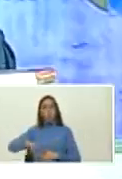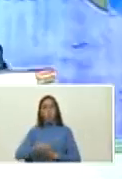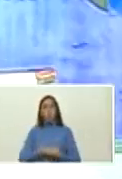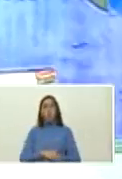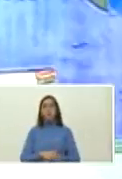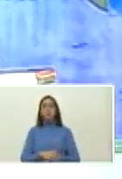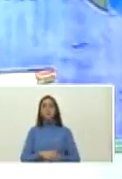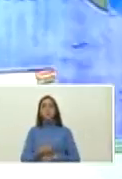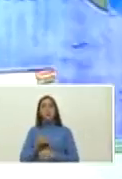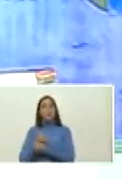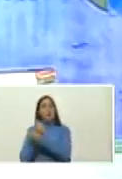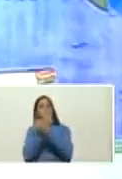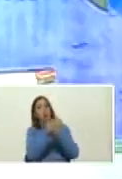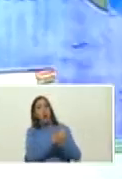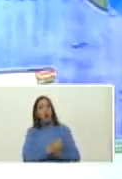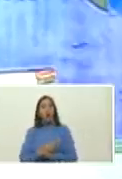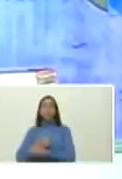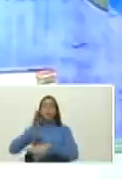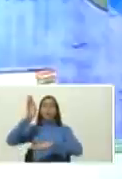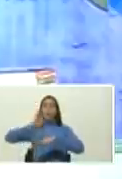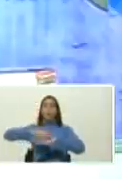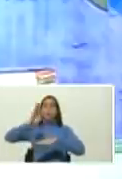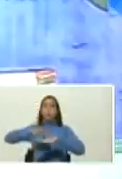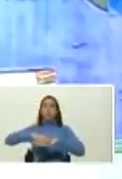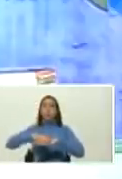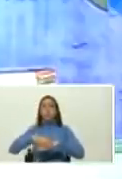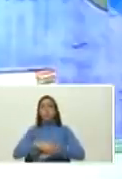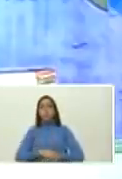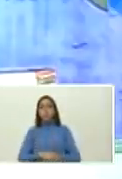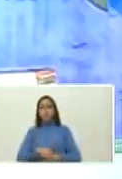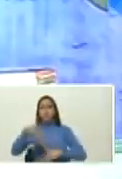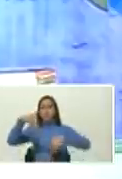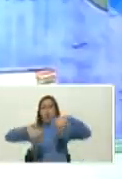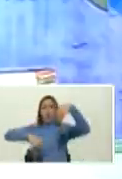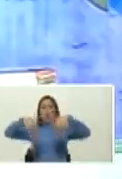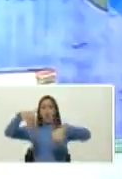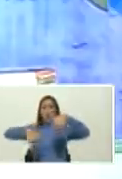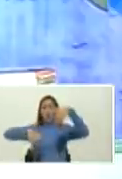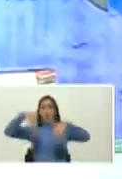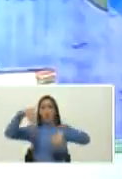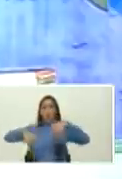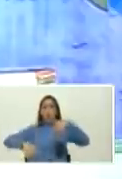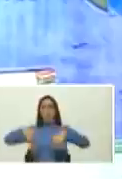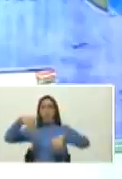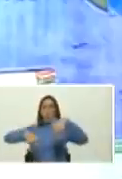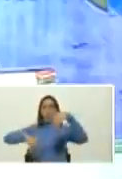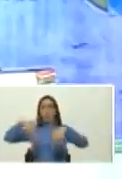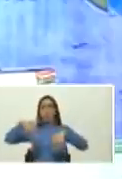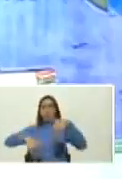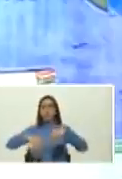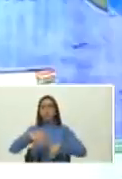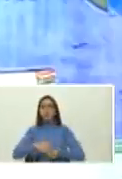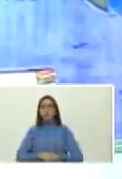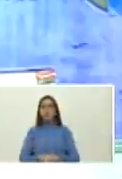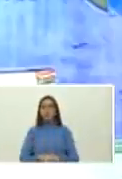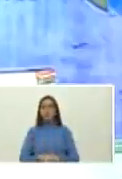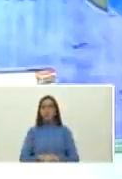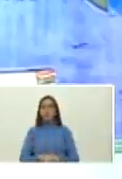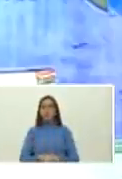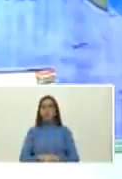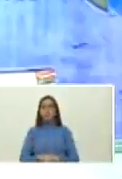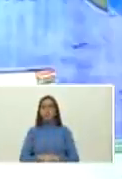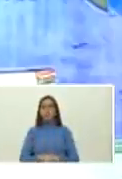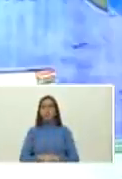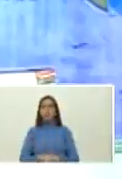con amor hago este llamado a votar a votar y a votar a votar a